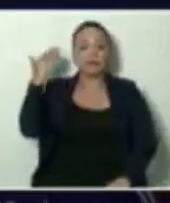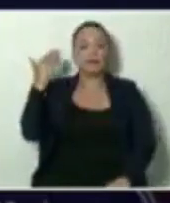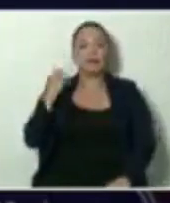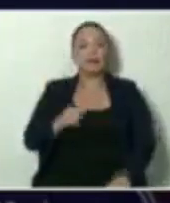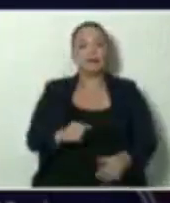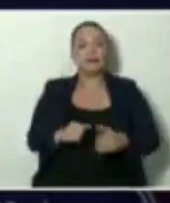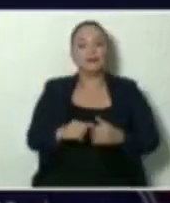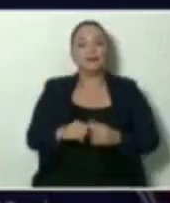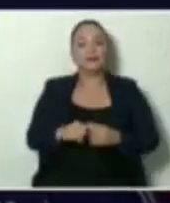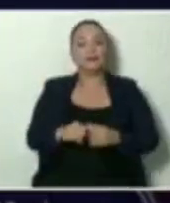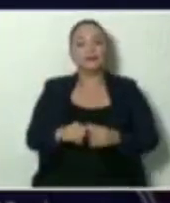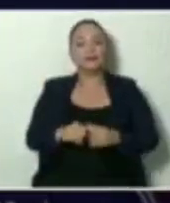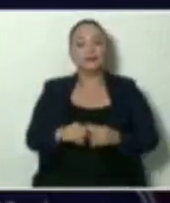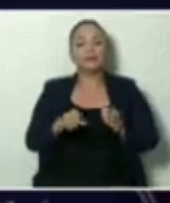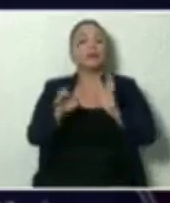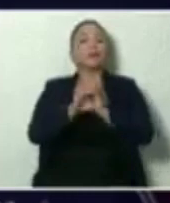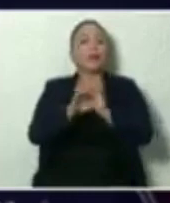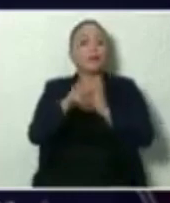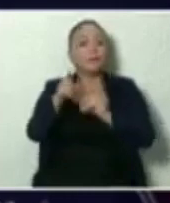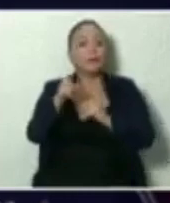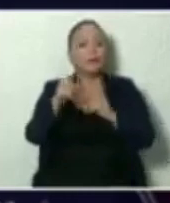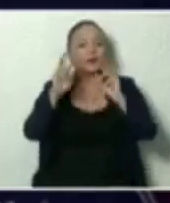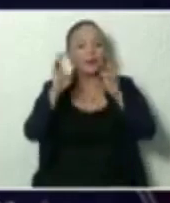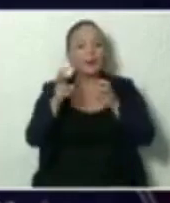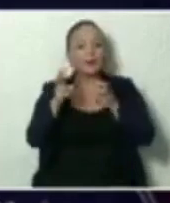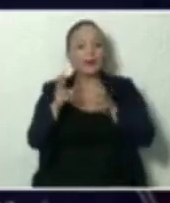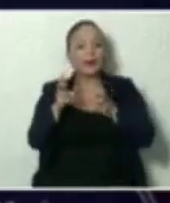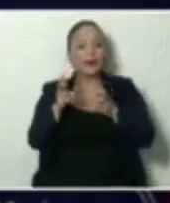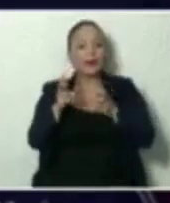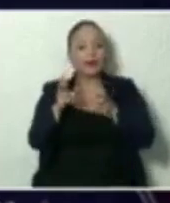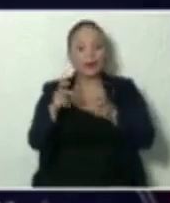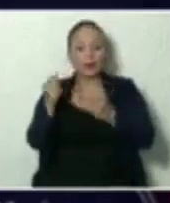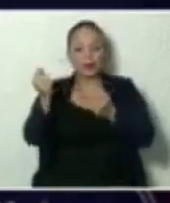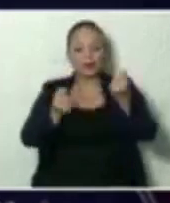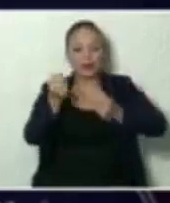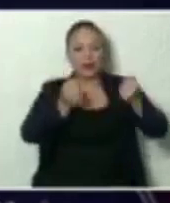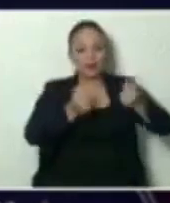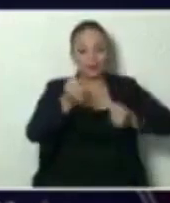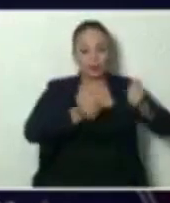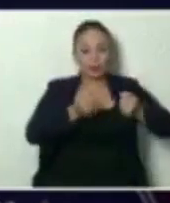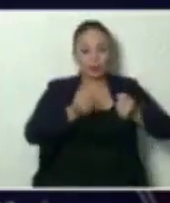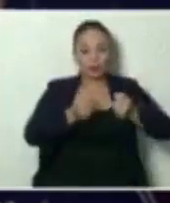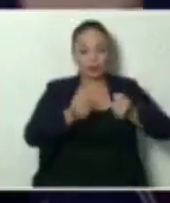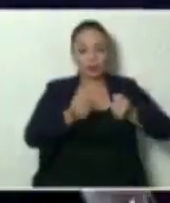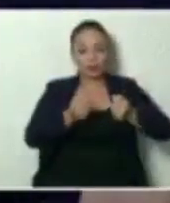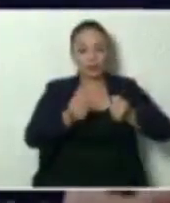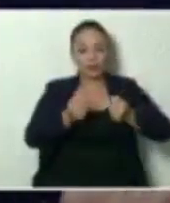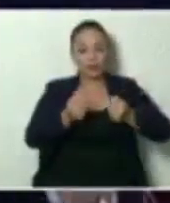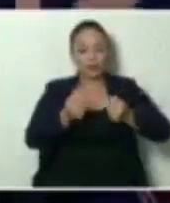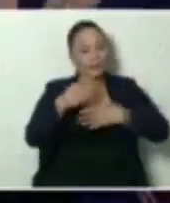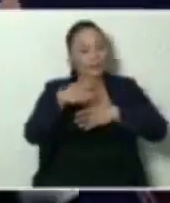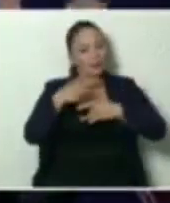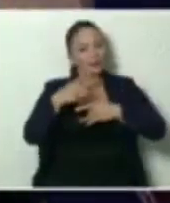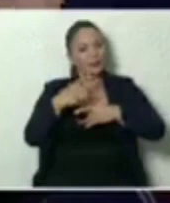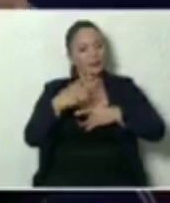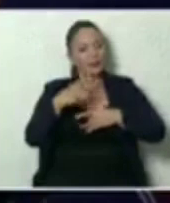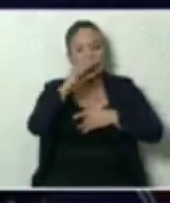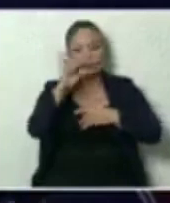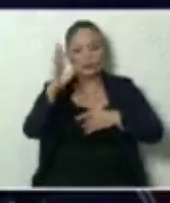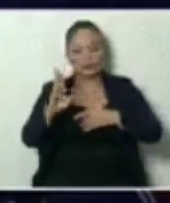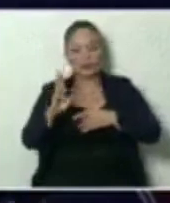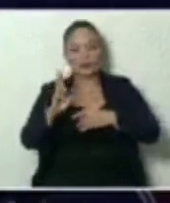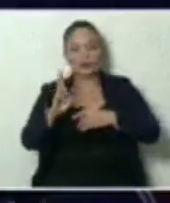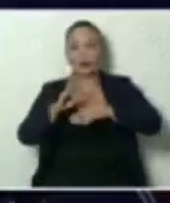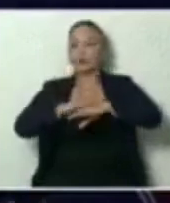por ejemplo, en la cuenta de los carros. Porque a Costa Rica el tiempo de la concesión depende del